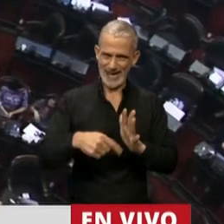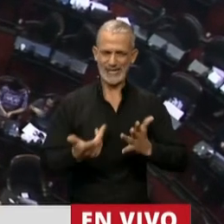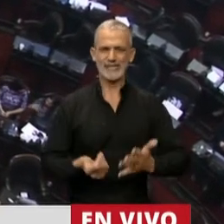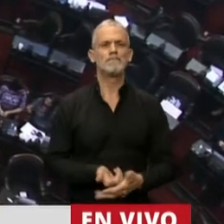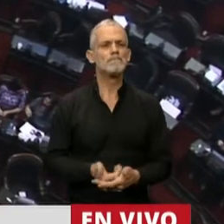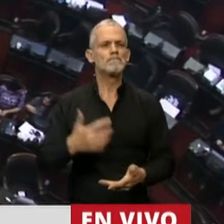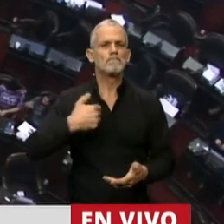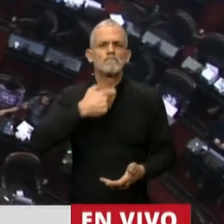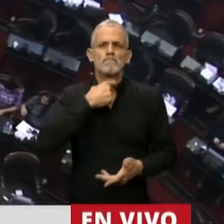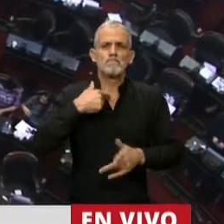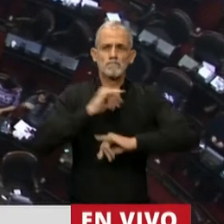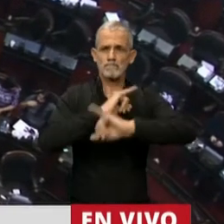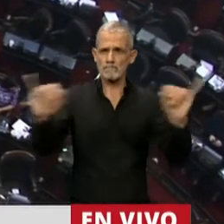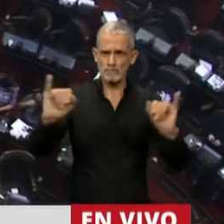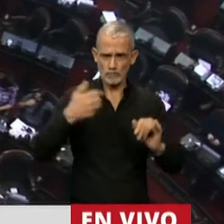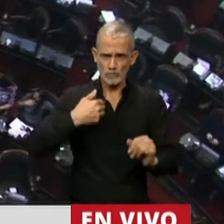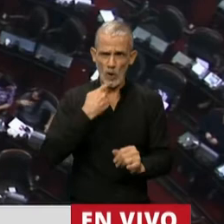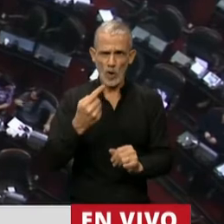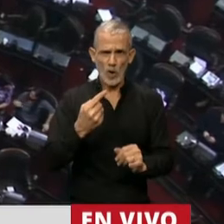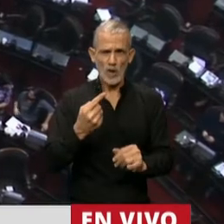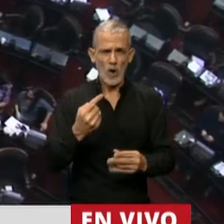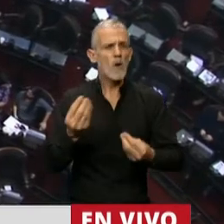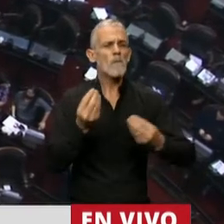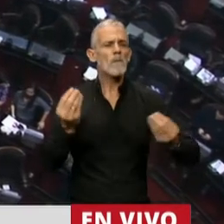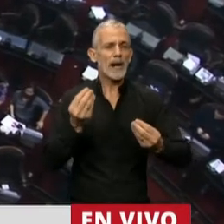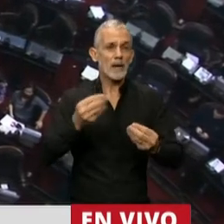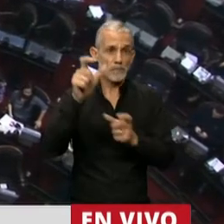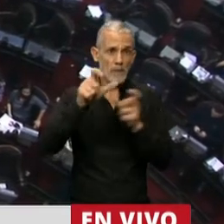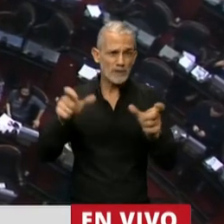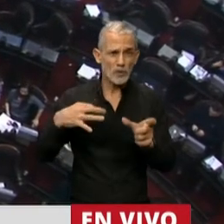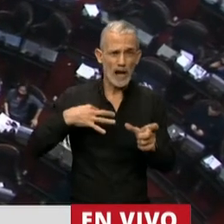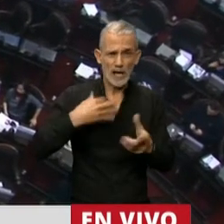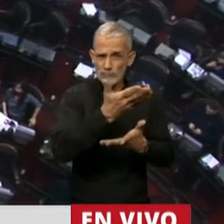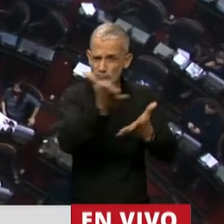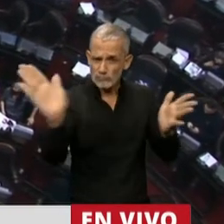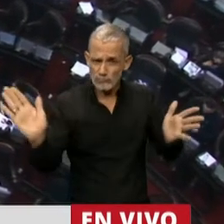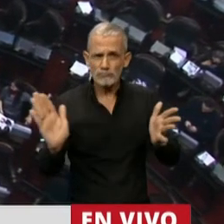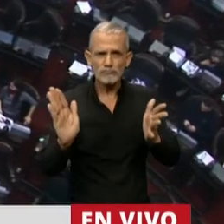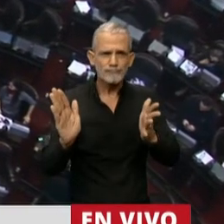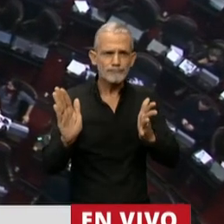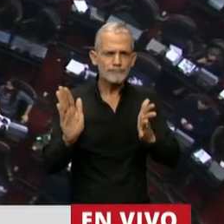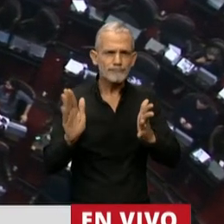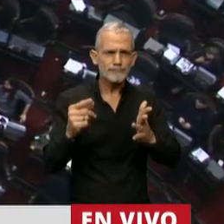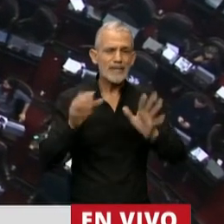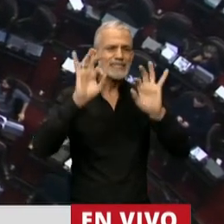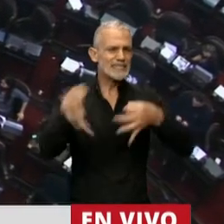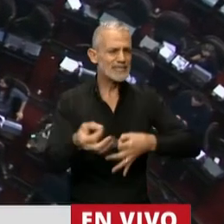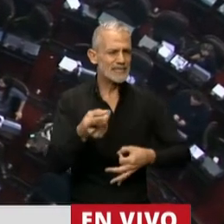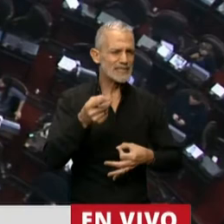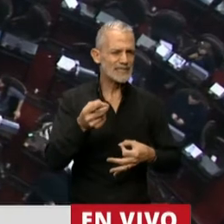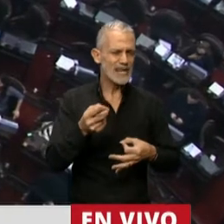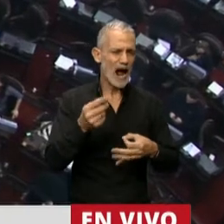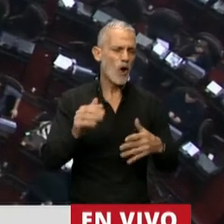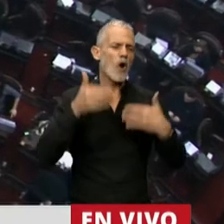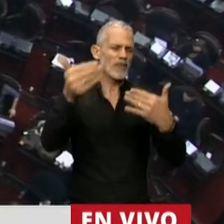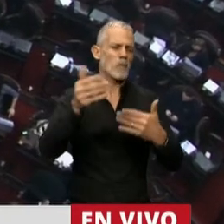Yo quiero decir, y lo digo para los ciudadanos, aquellos que siguen este debate o que se van a enterar en